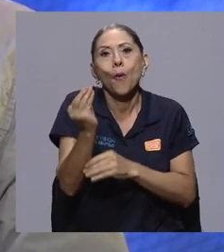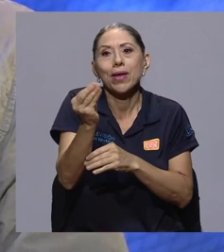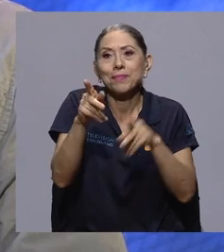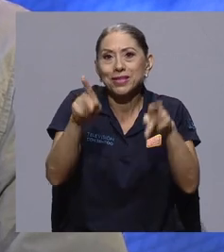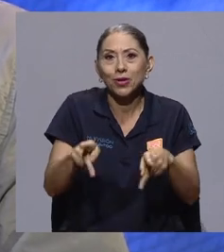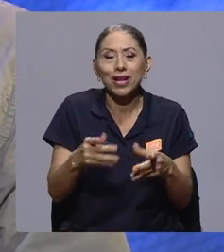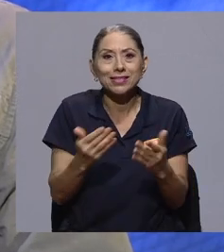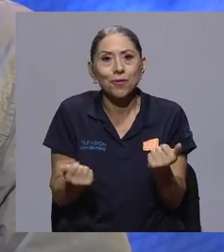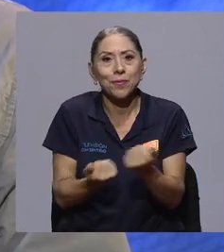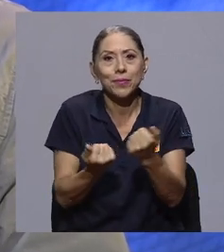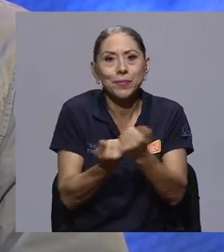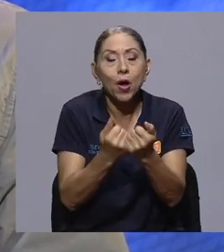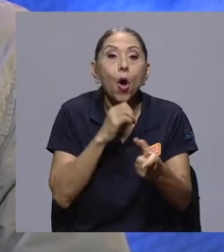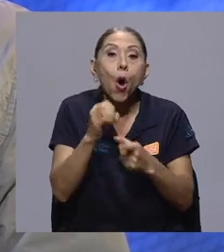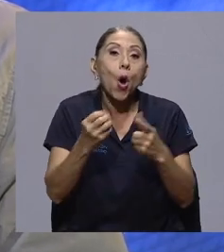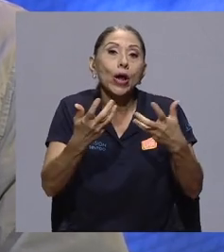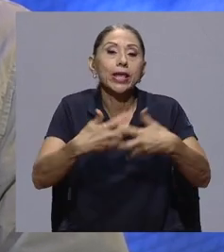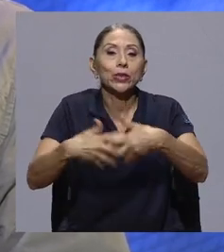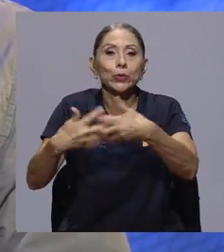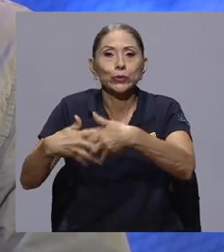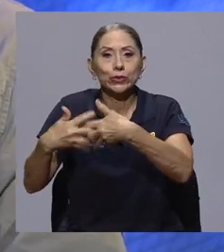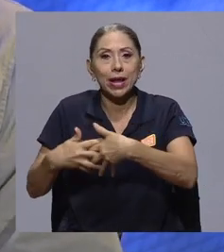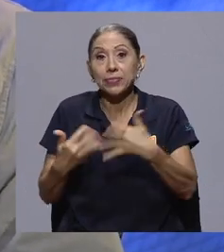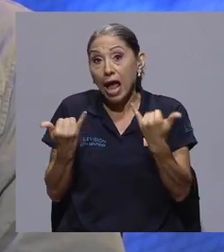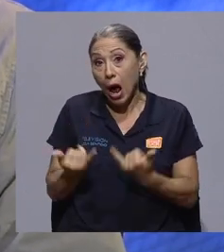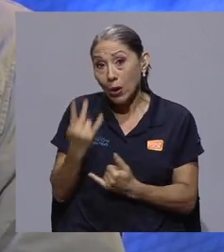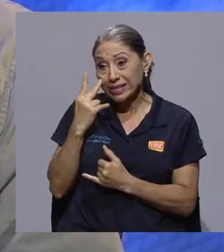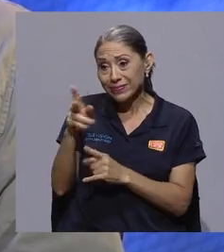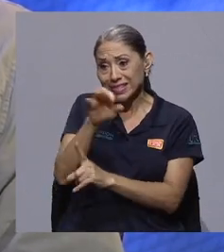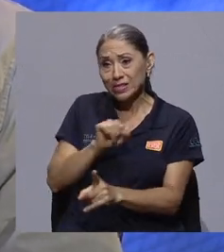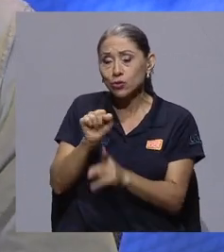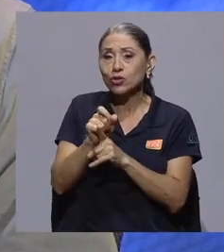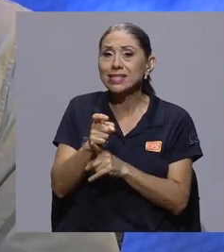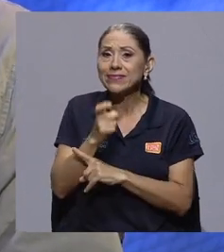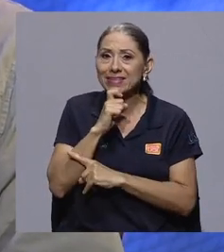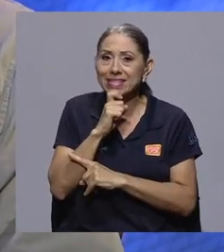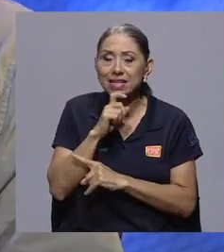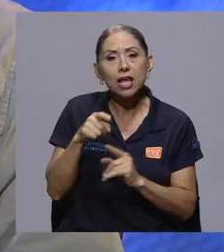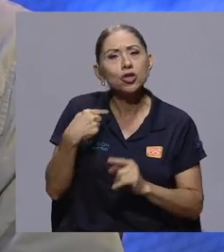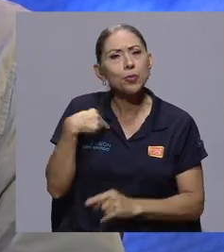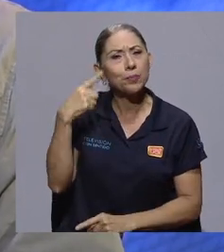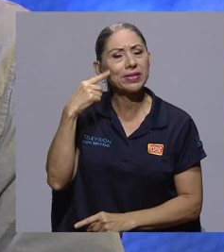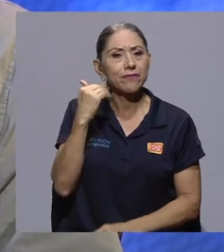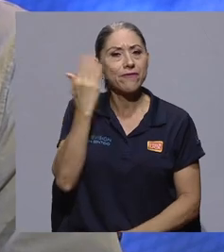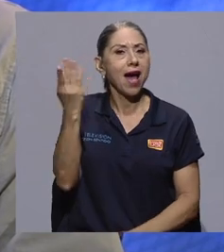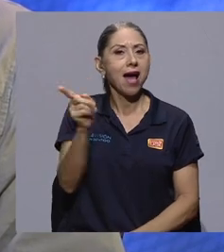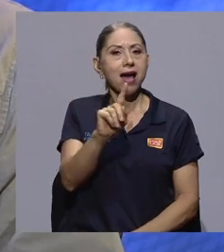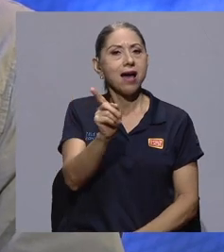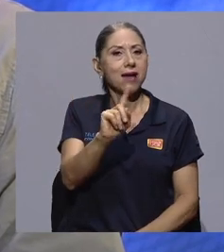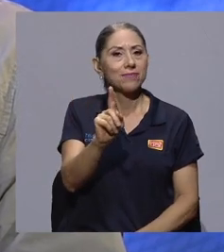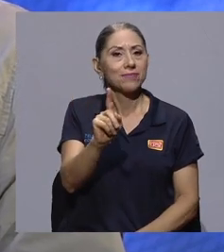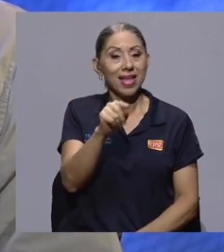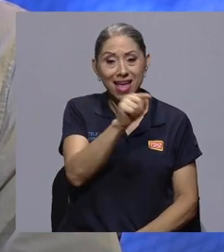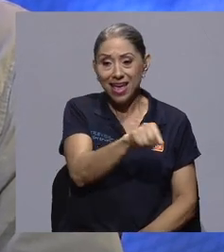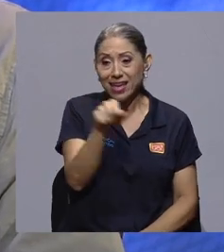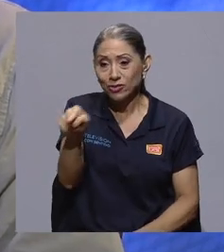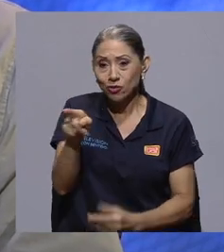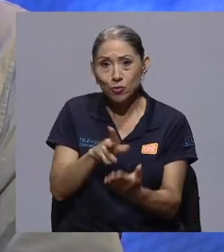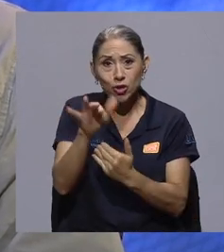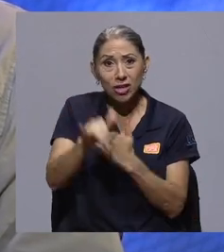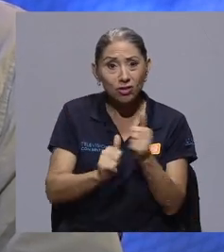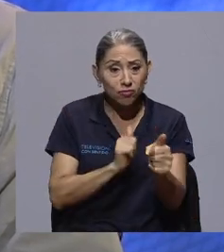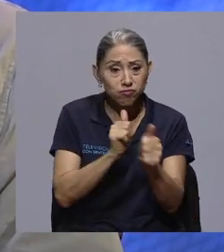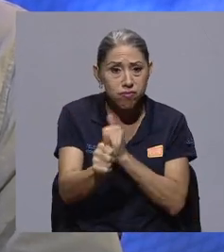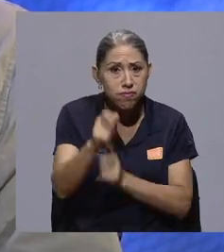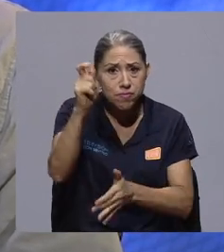Entonces, el contexto que se ve es un contexto muy difícil. Yo, en mi caso, diría que no va a ser fácil que pase ninguno